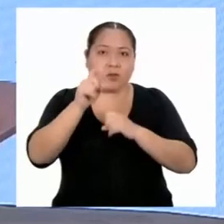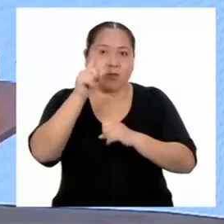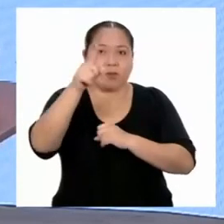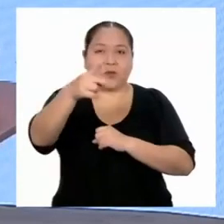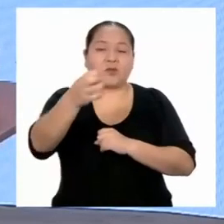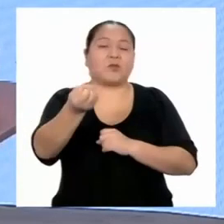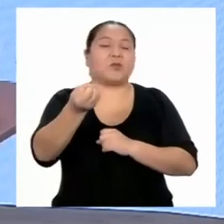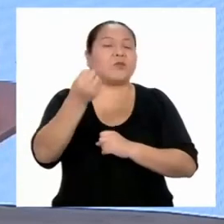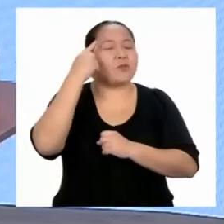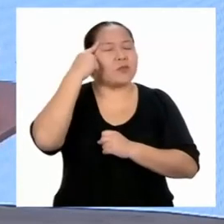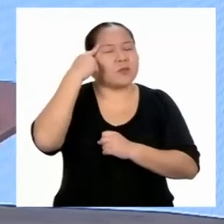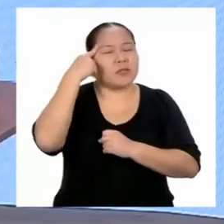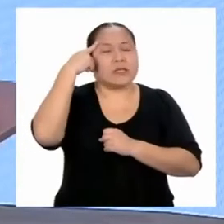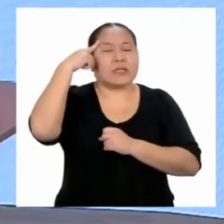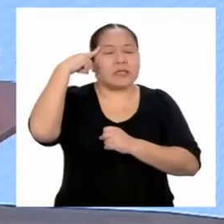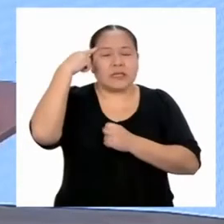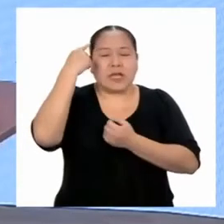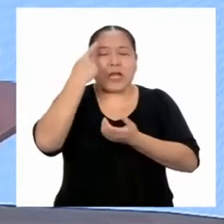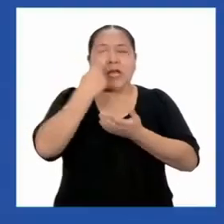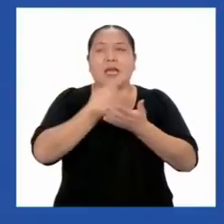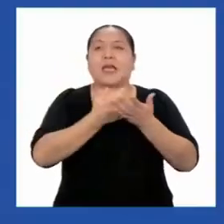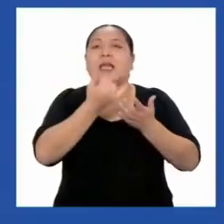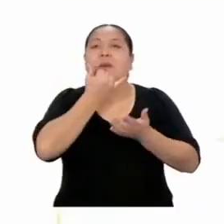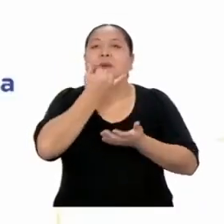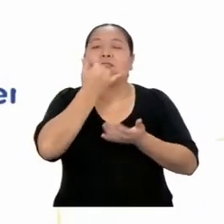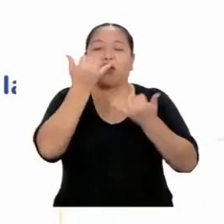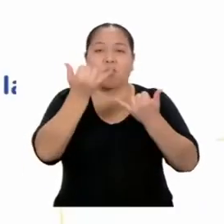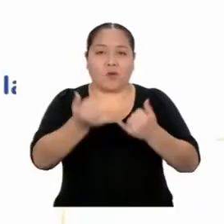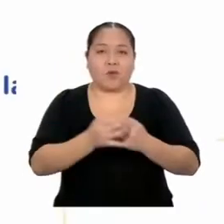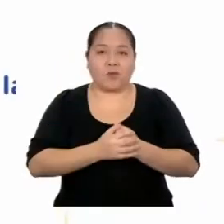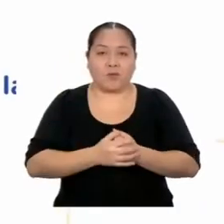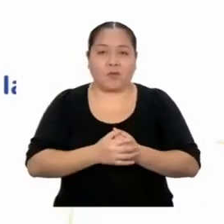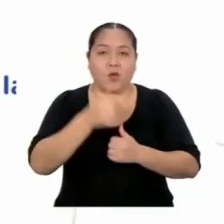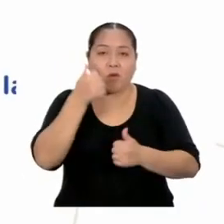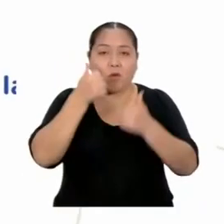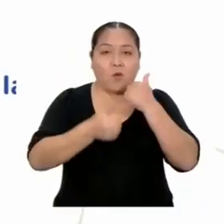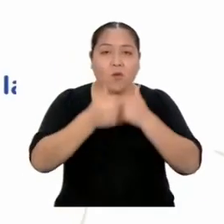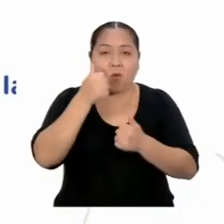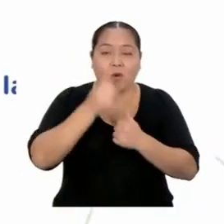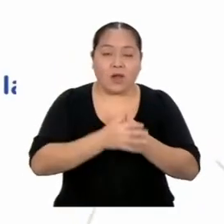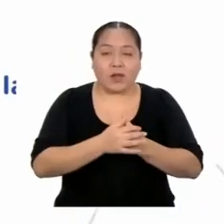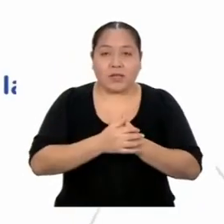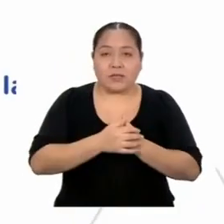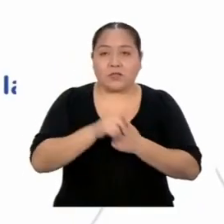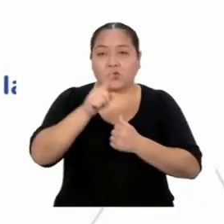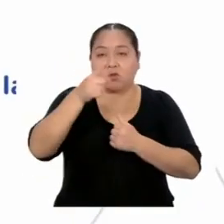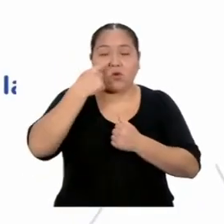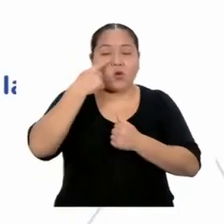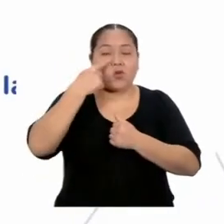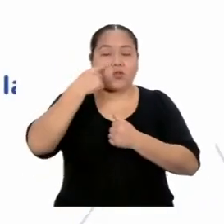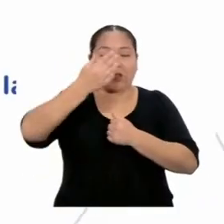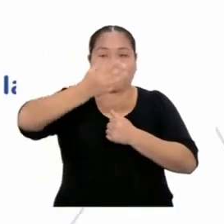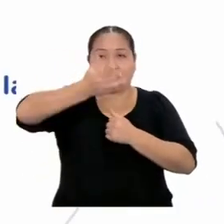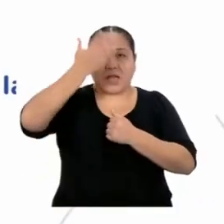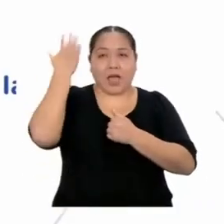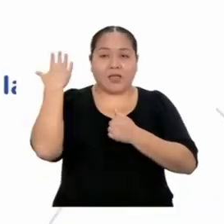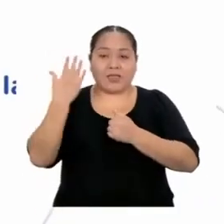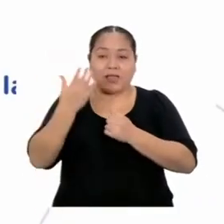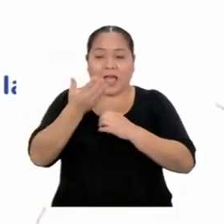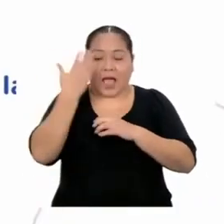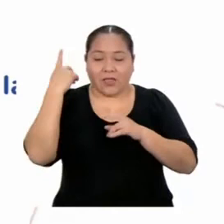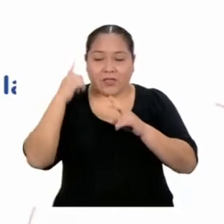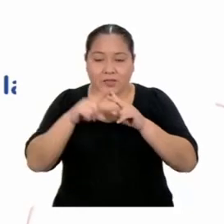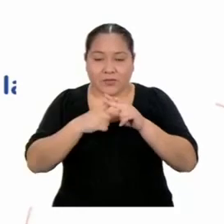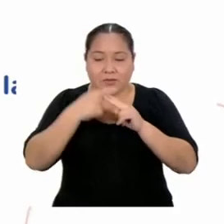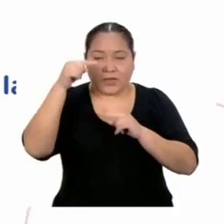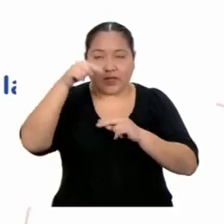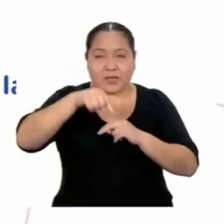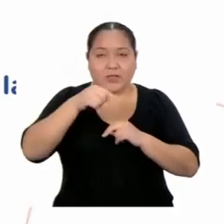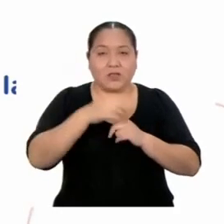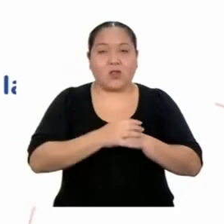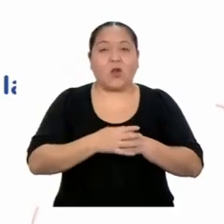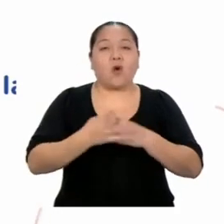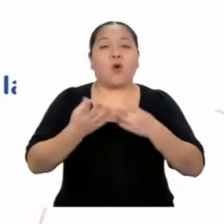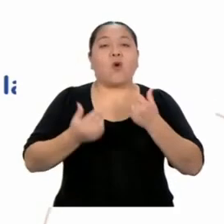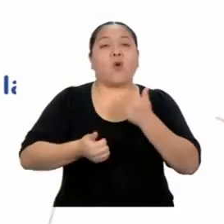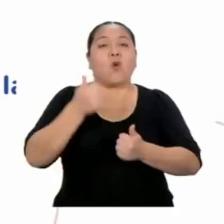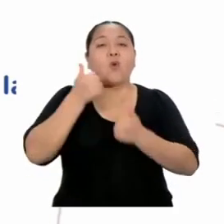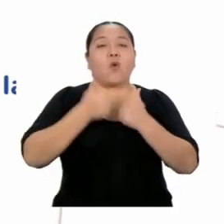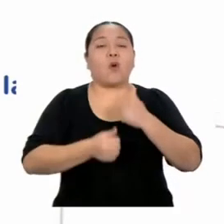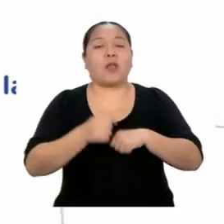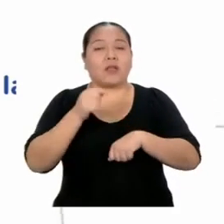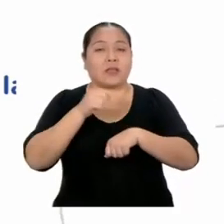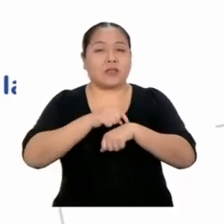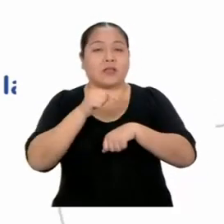me diten sobre cómo les fue el día de hoy. ¿Cuáles fueron mis saberes previos al inicio de esta actividad? ¿Cuál fue el momento